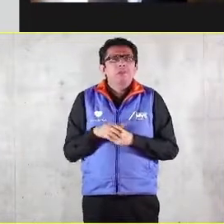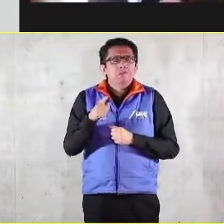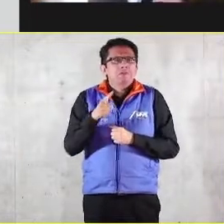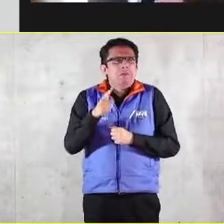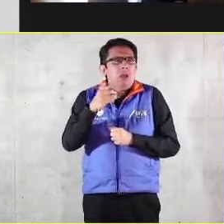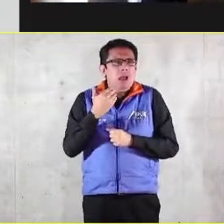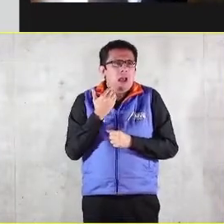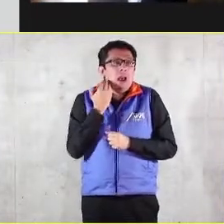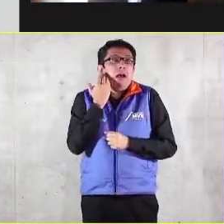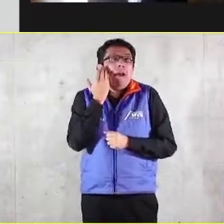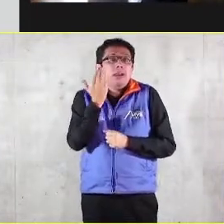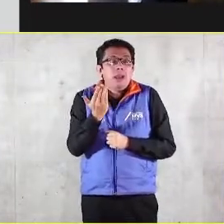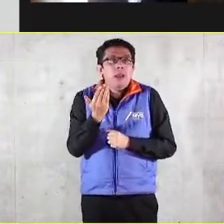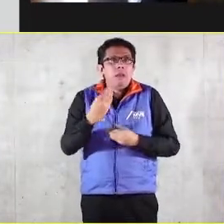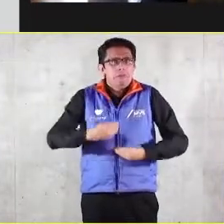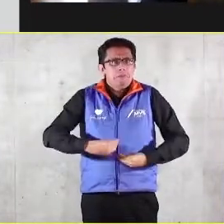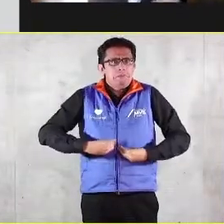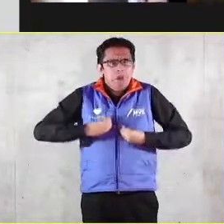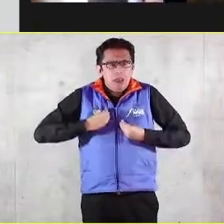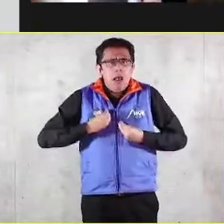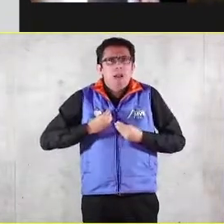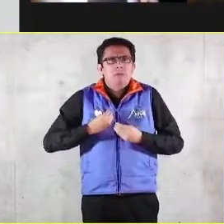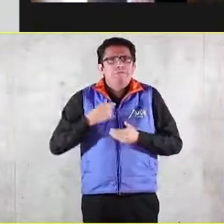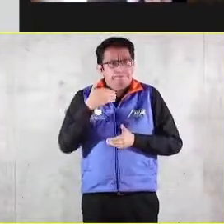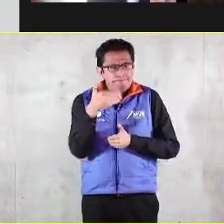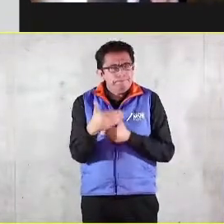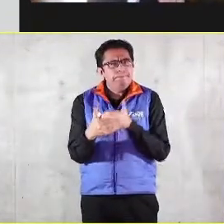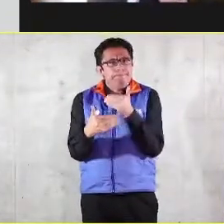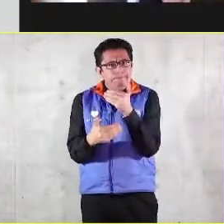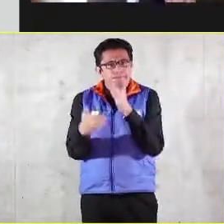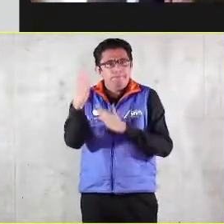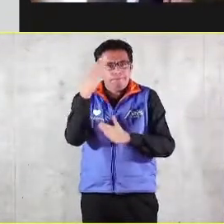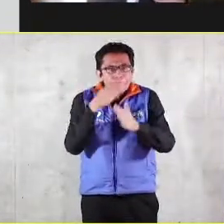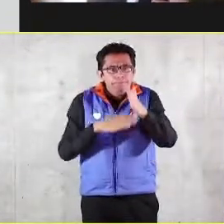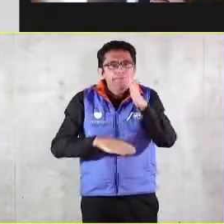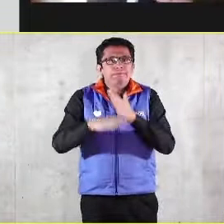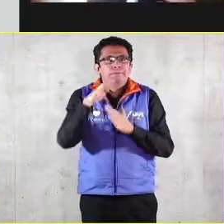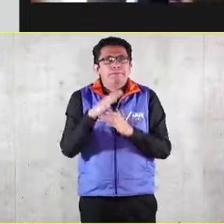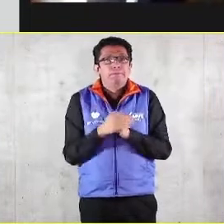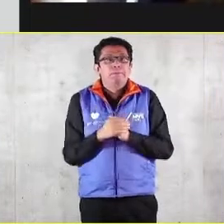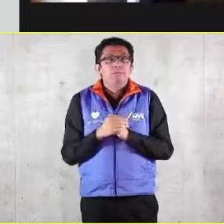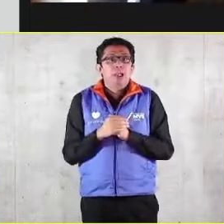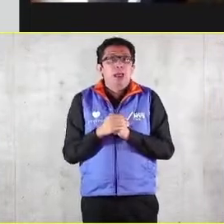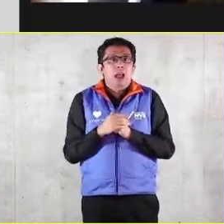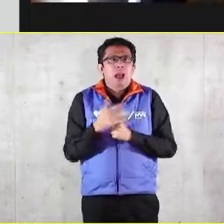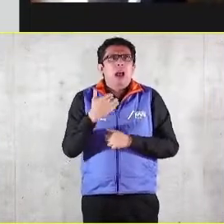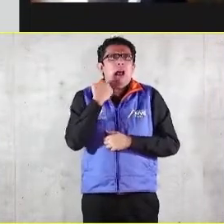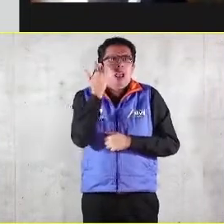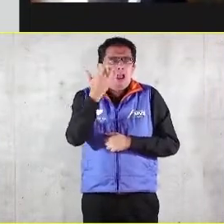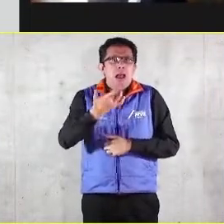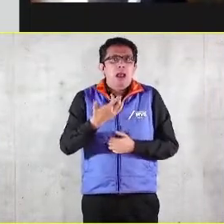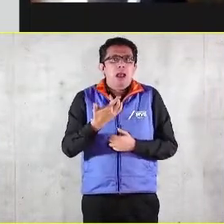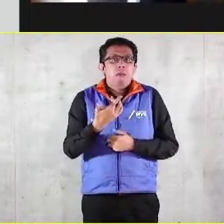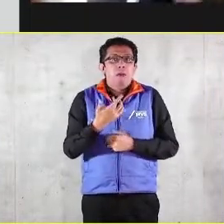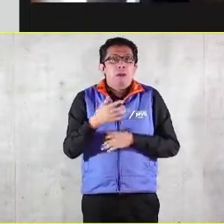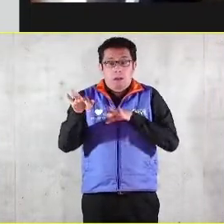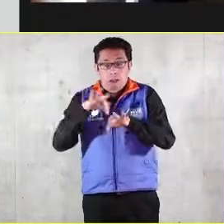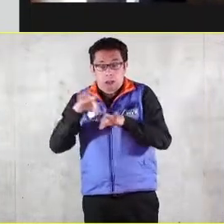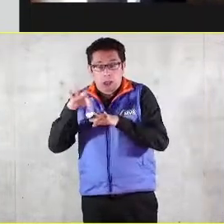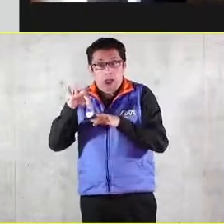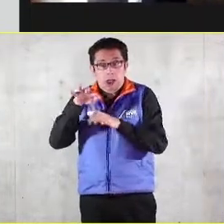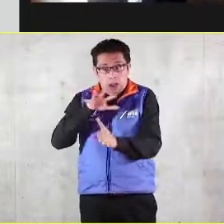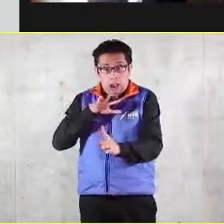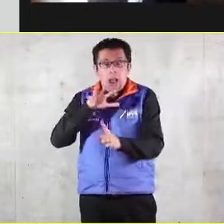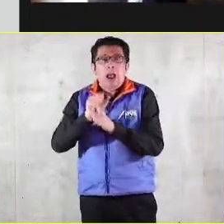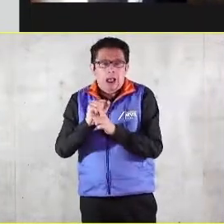buscará tener una vida de éxitos. Es decir, que su vida esté vinculada a aquellas cosas que logró en la empresa. Pero